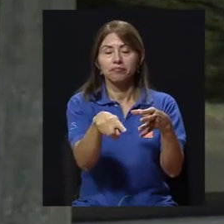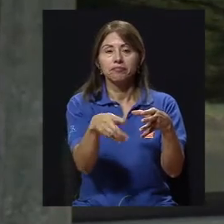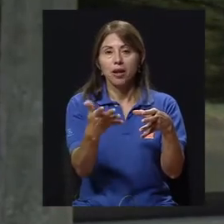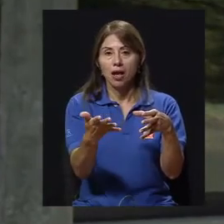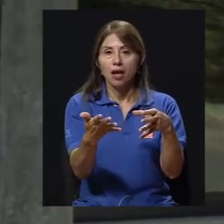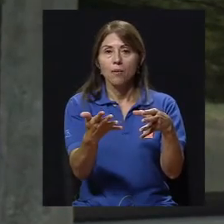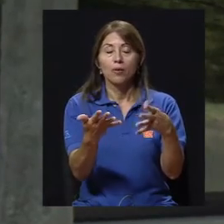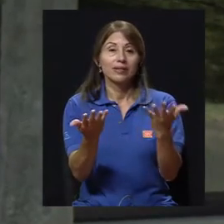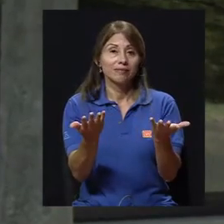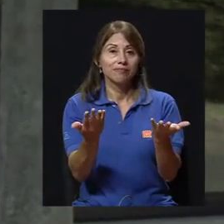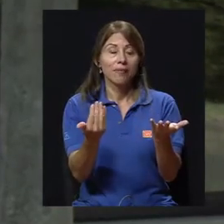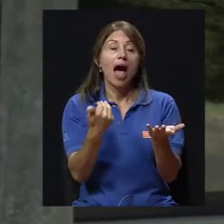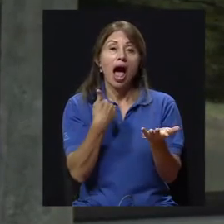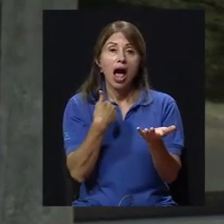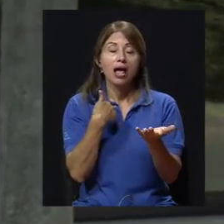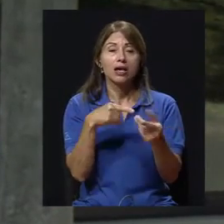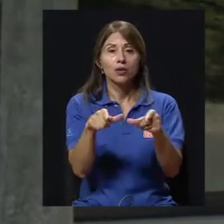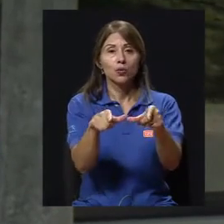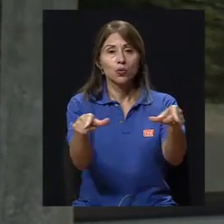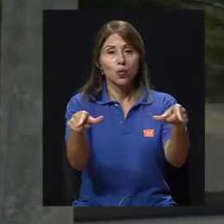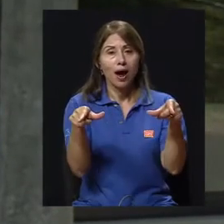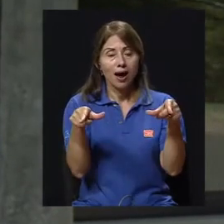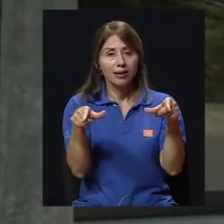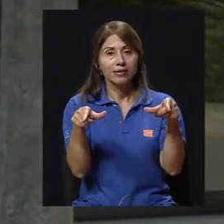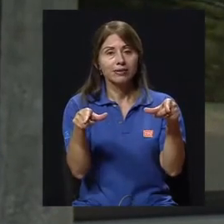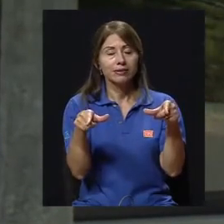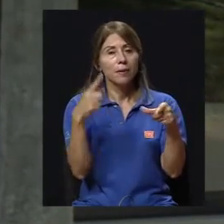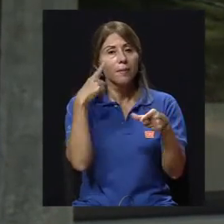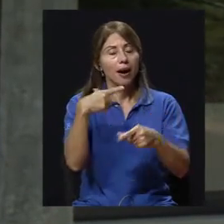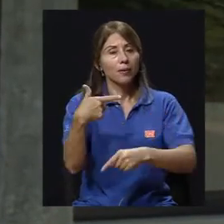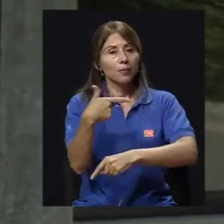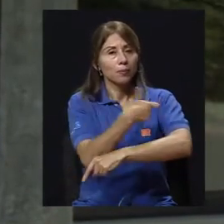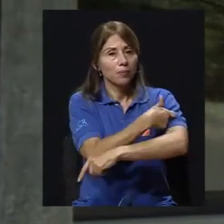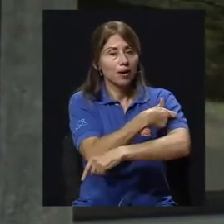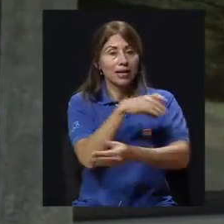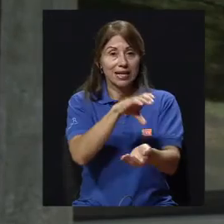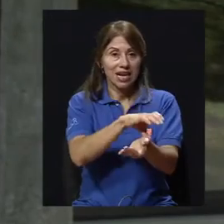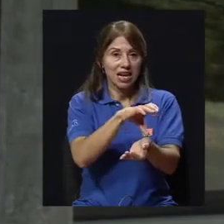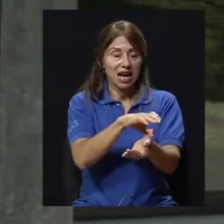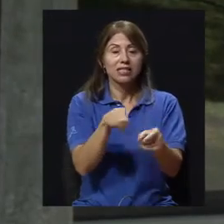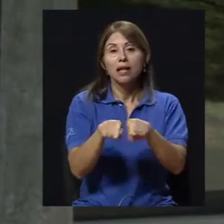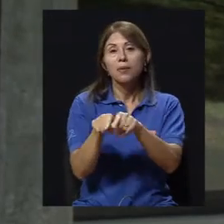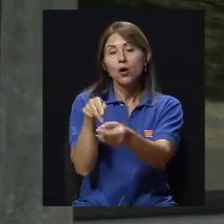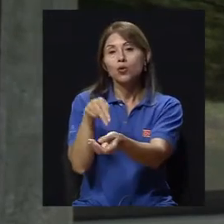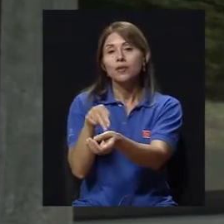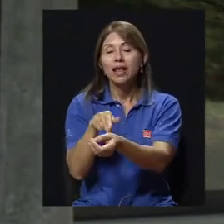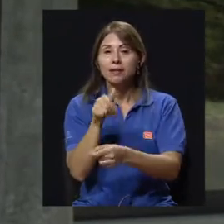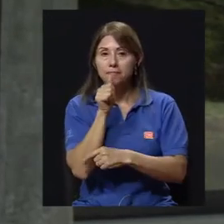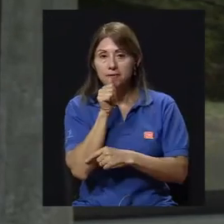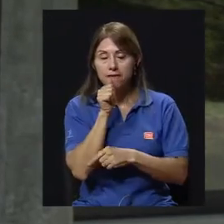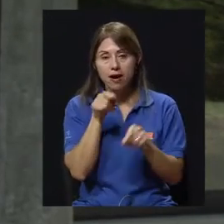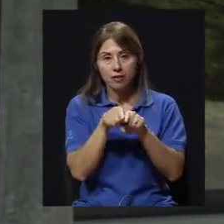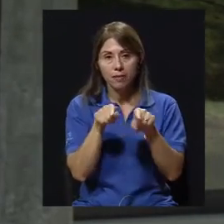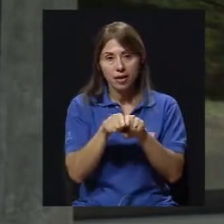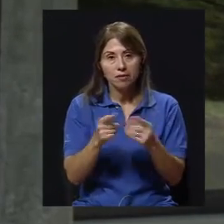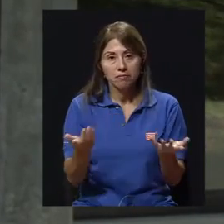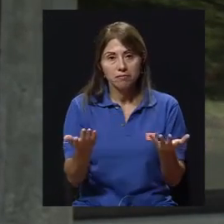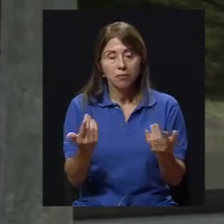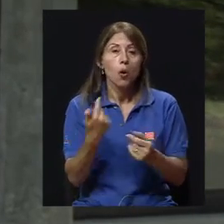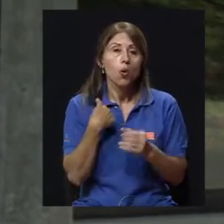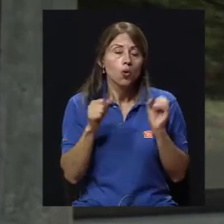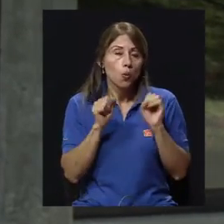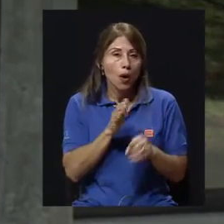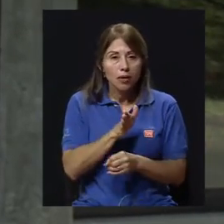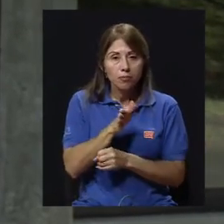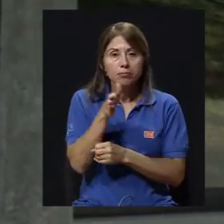hay centros de vacunación en las clínicas y en los hospitales privados también las tienen, o clínicas privadas, en donde